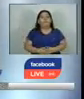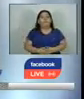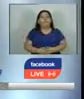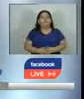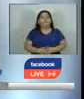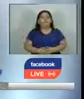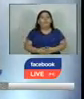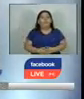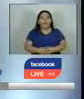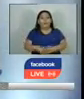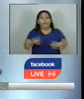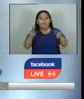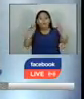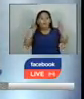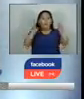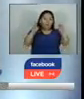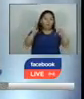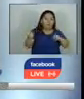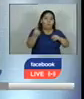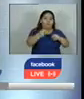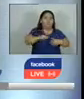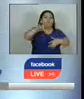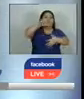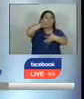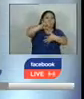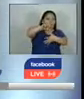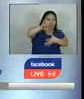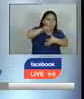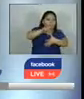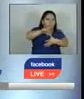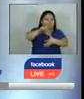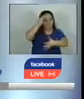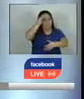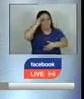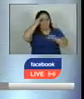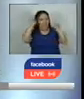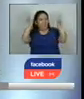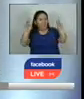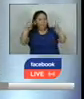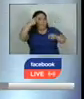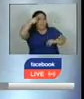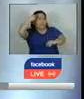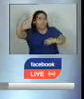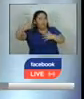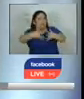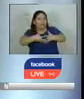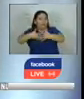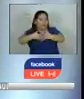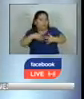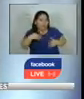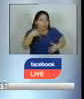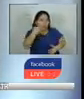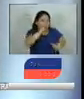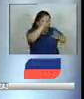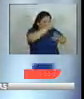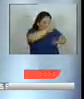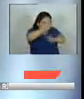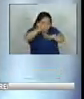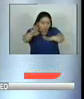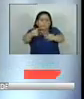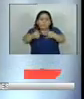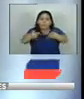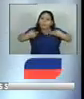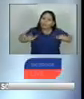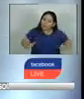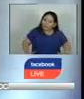compañeros latinoamericanos que van en busca de lo que usted llamó el sueño americano tienen que ser respetados sus derechos como personas